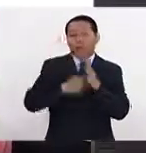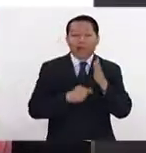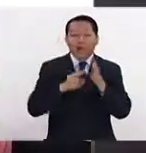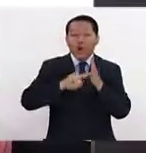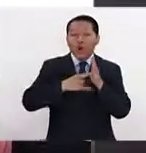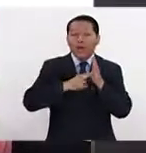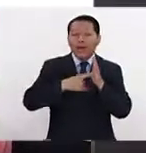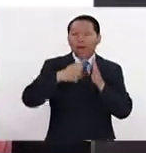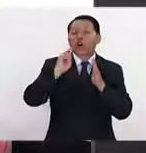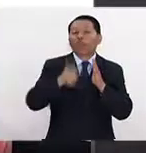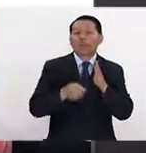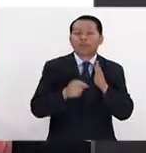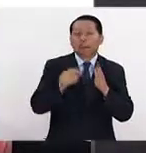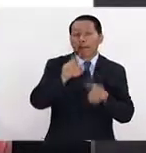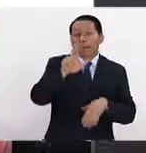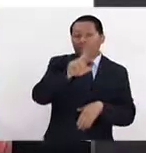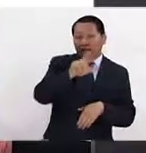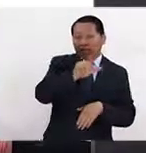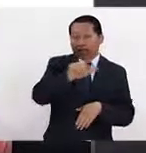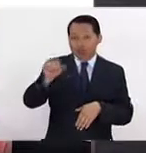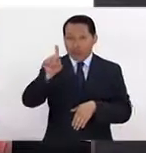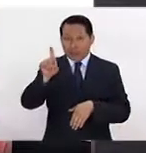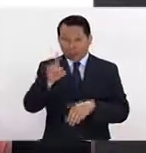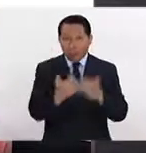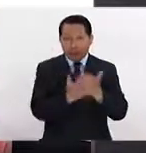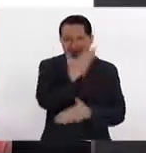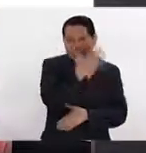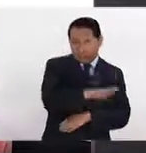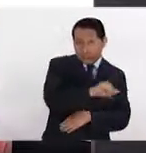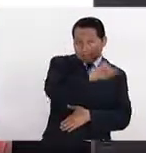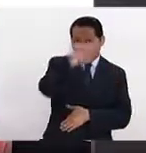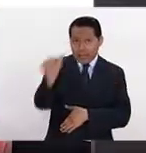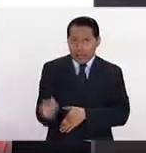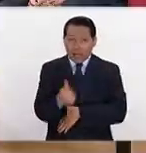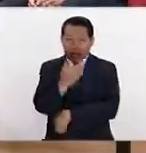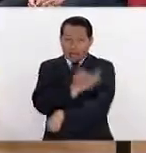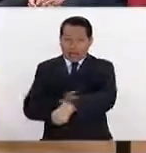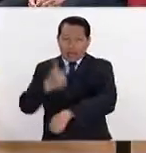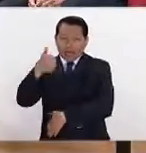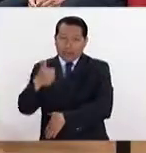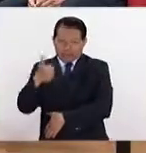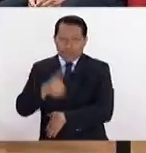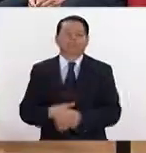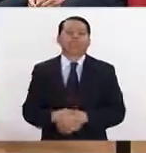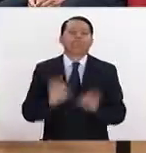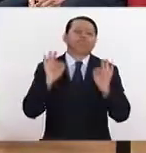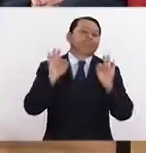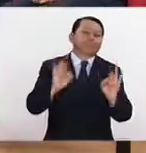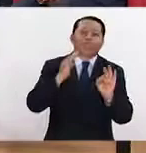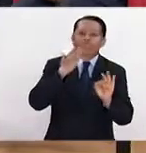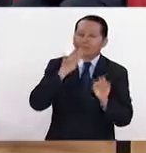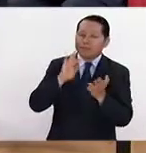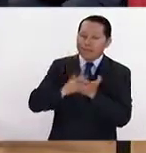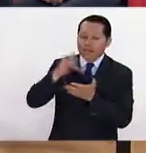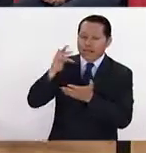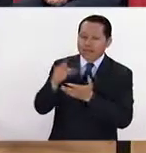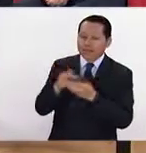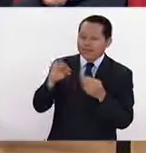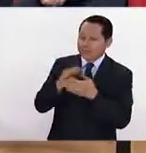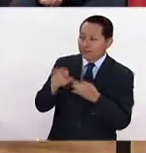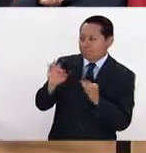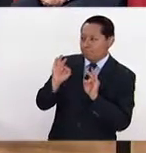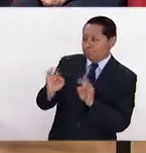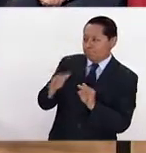museo son de martes a domingo, de 10 de la mañana a 6 de la tarde. Pues excelente, excelente que nos vengas a reseñar esto que